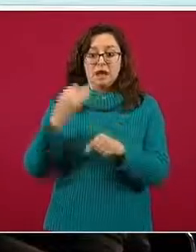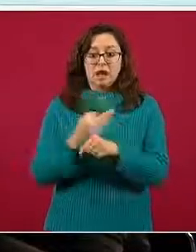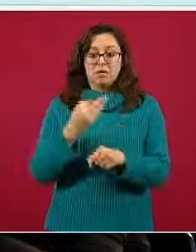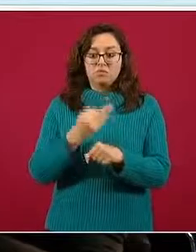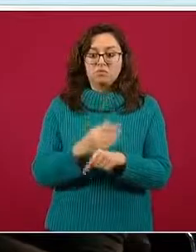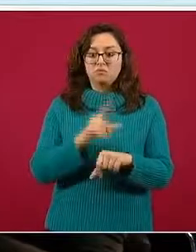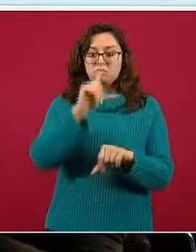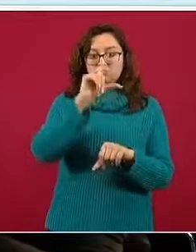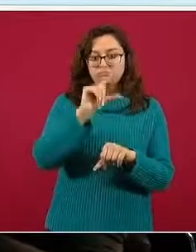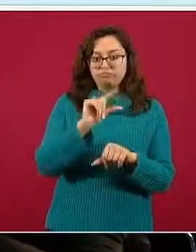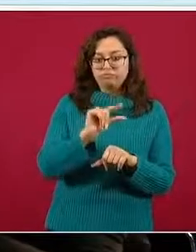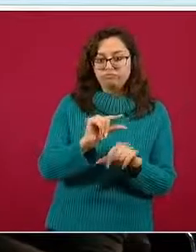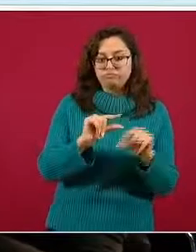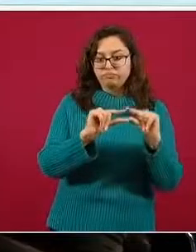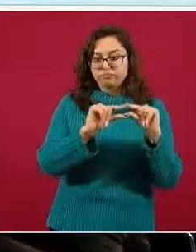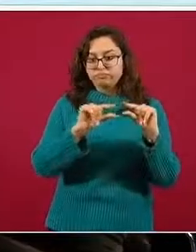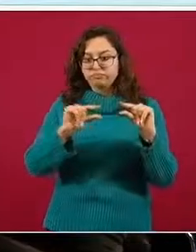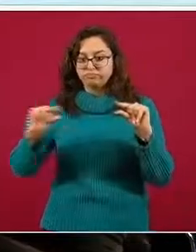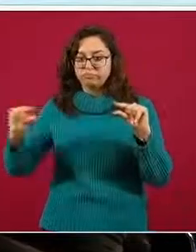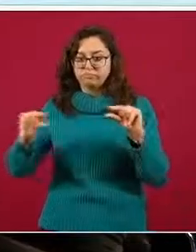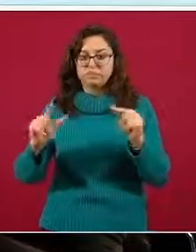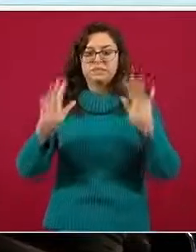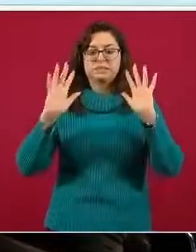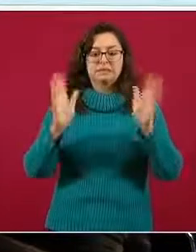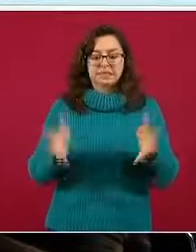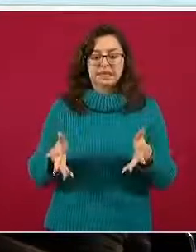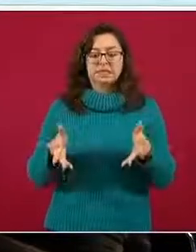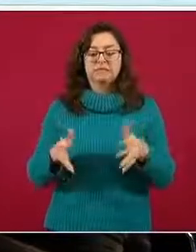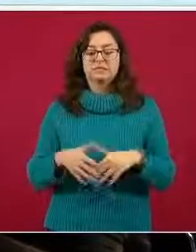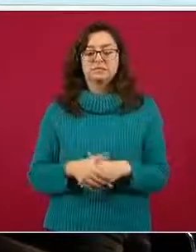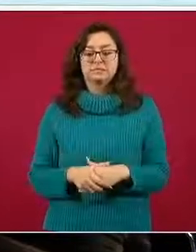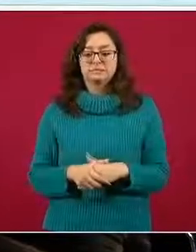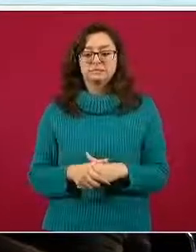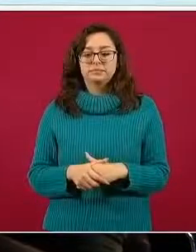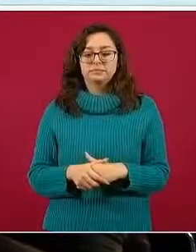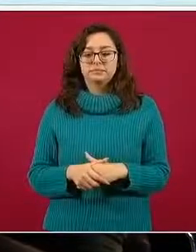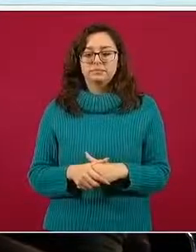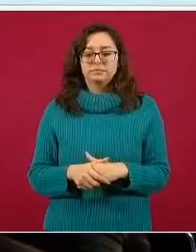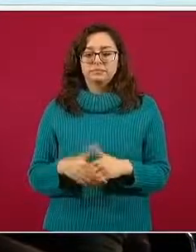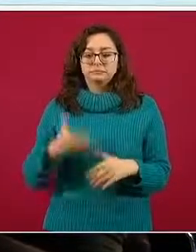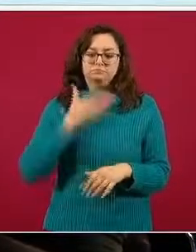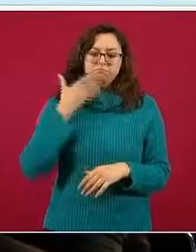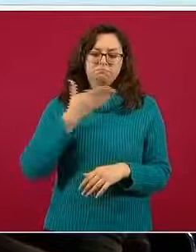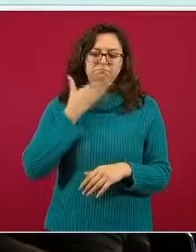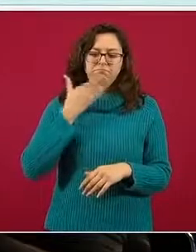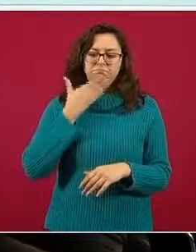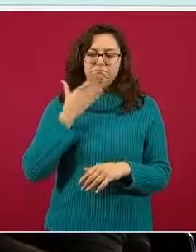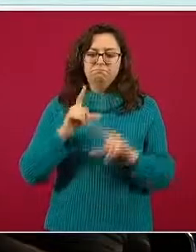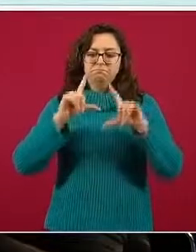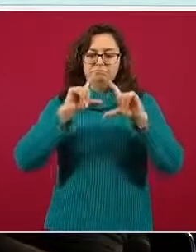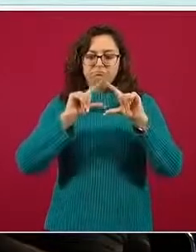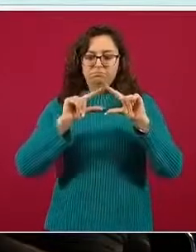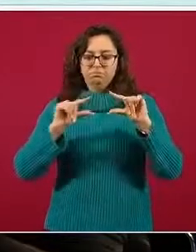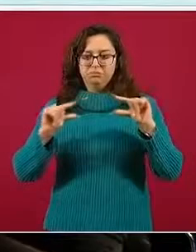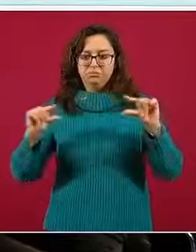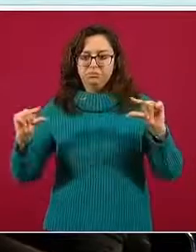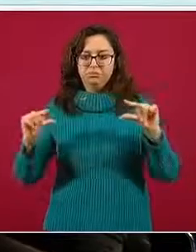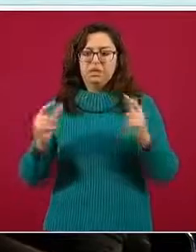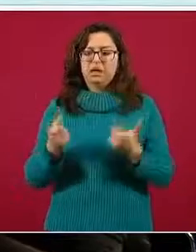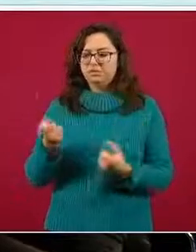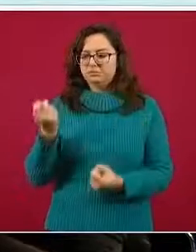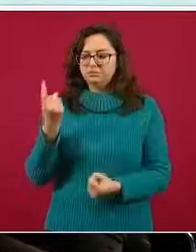estabilizó en un poco más lo habitual, en lo que habitualmente hay muestras rechazadas